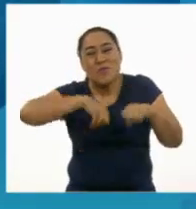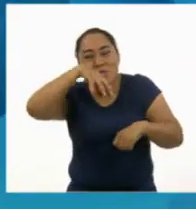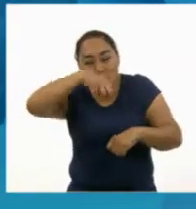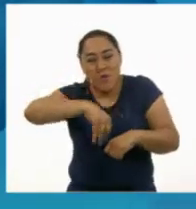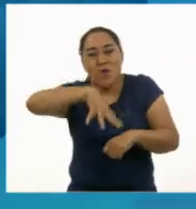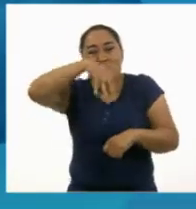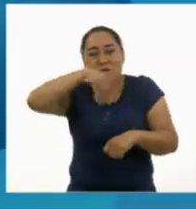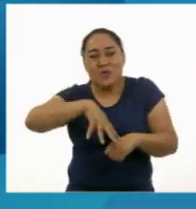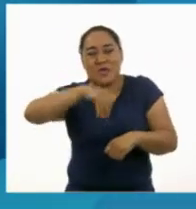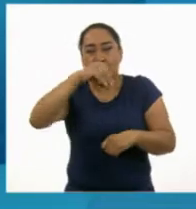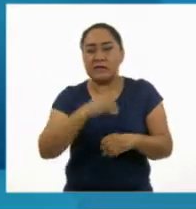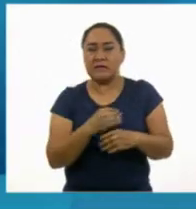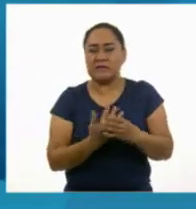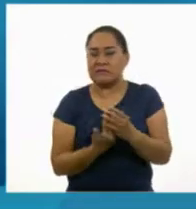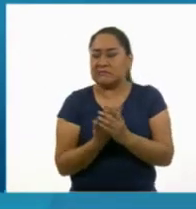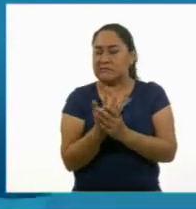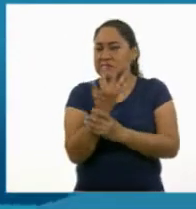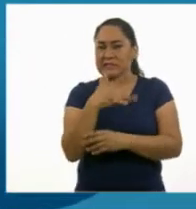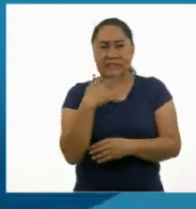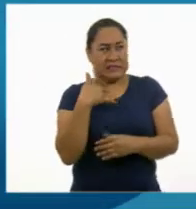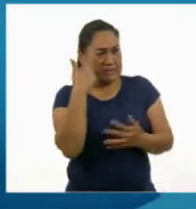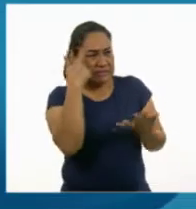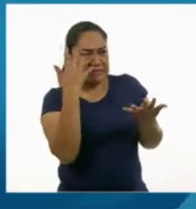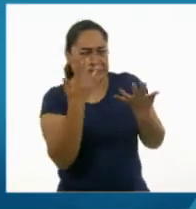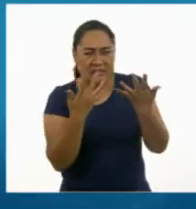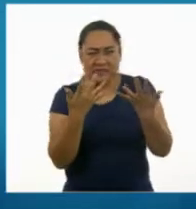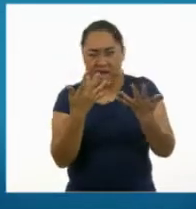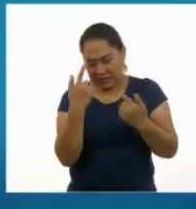difícil, a Guante se le ocurrió una genial idea.